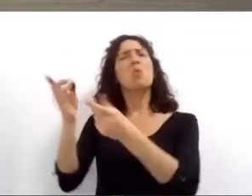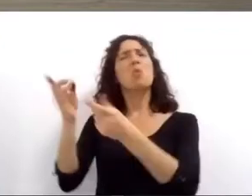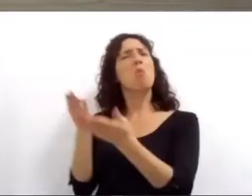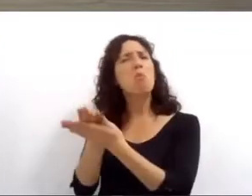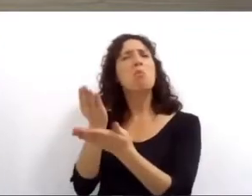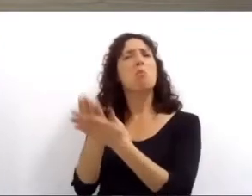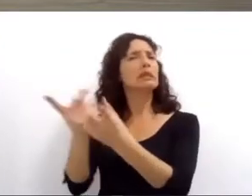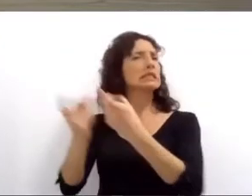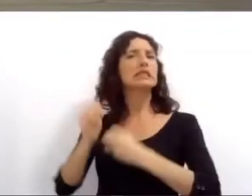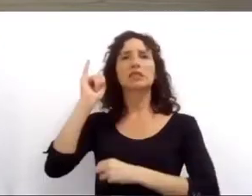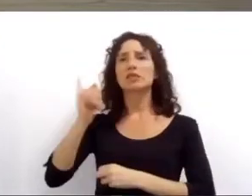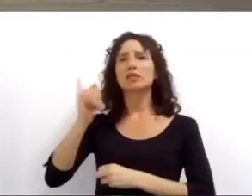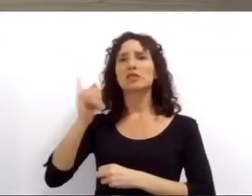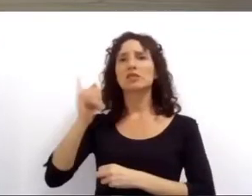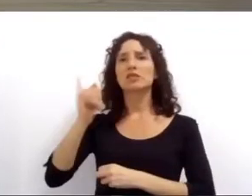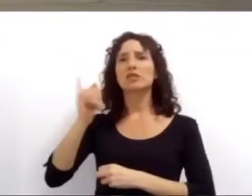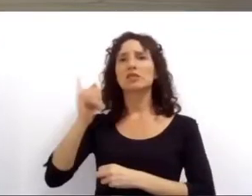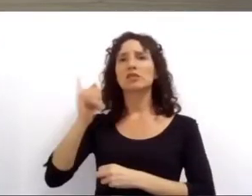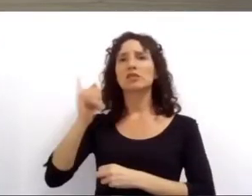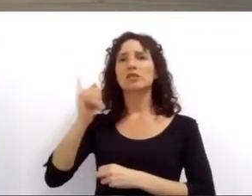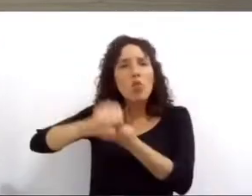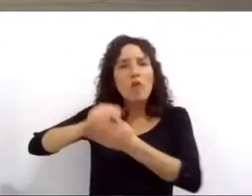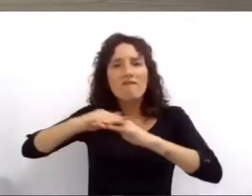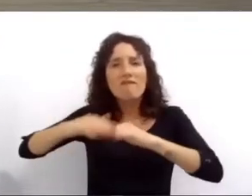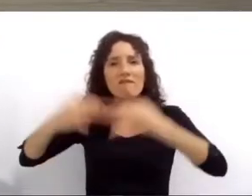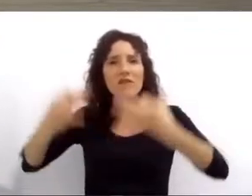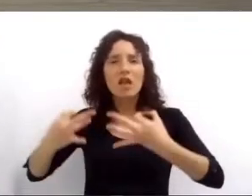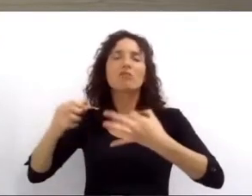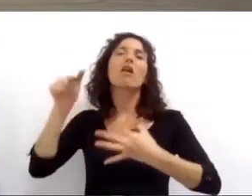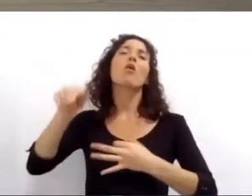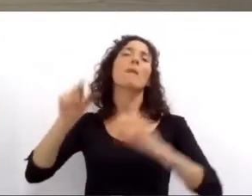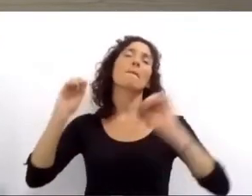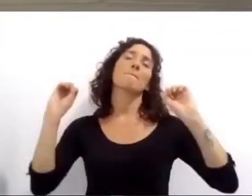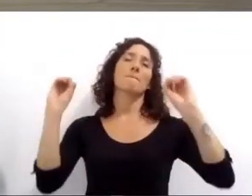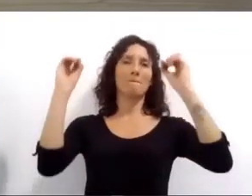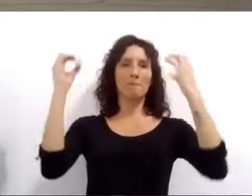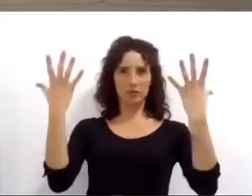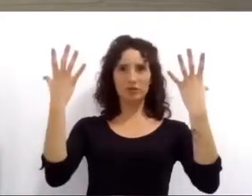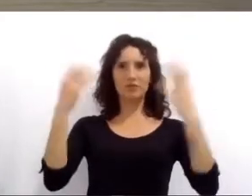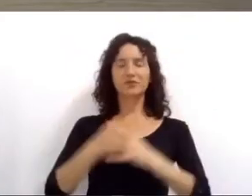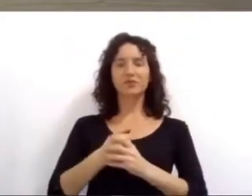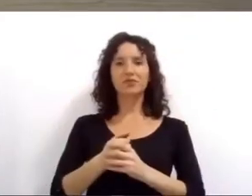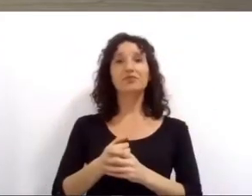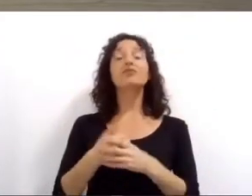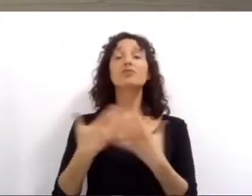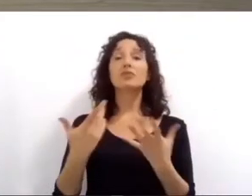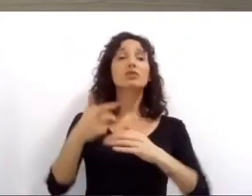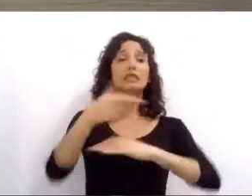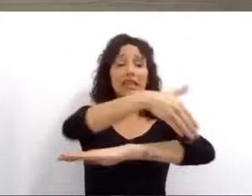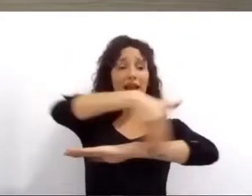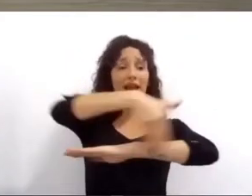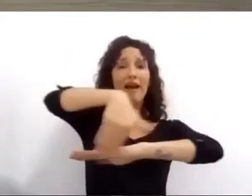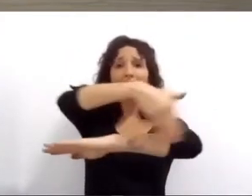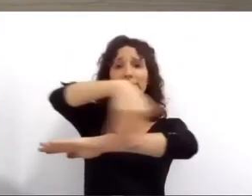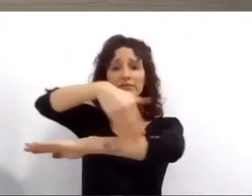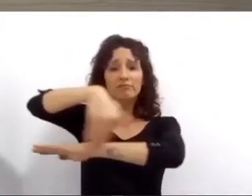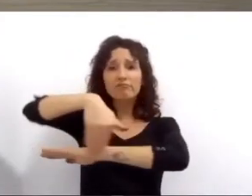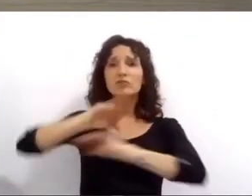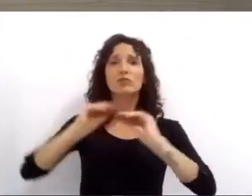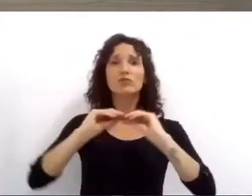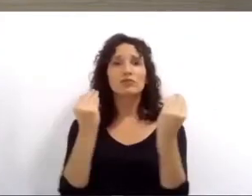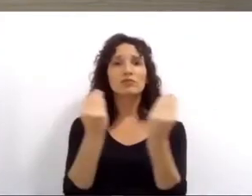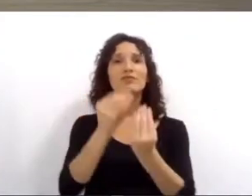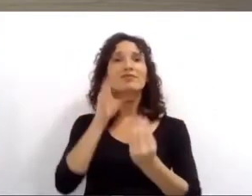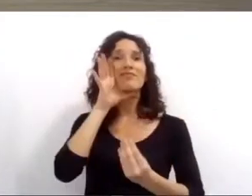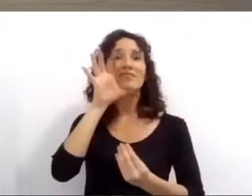pero es importante porque les mejora la vida y la seguridad. Las 50 van a estar destinadas a este objetivo. Un